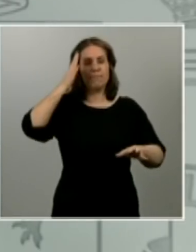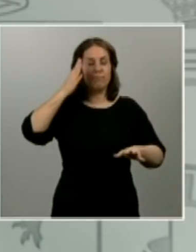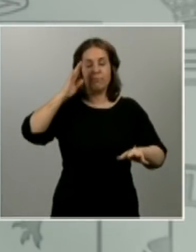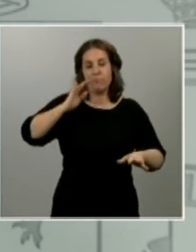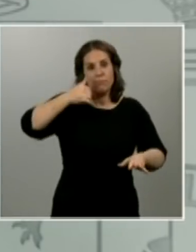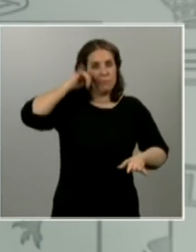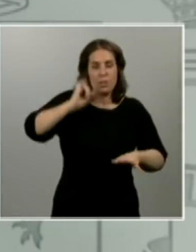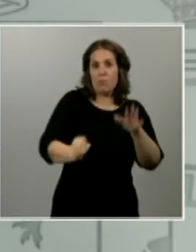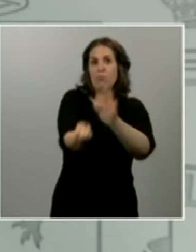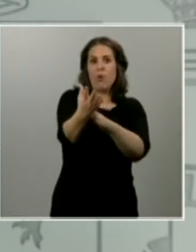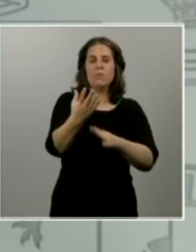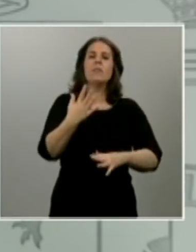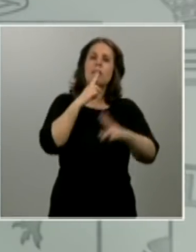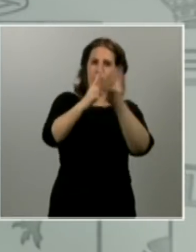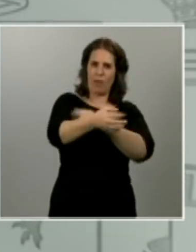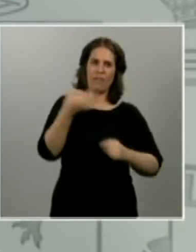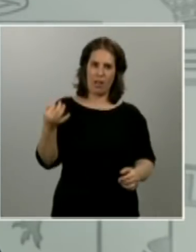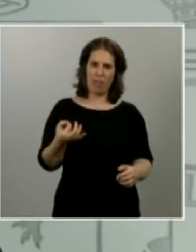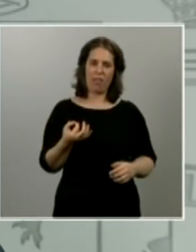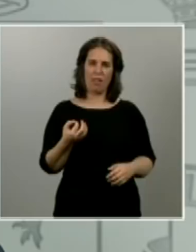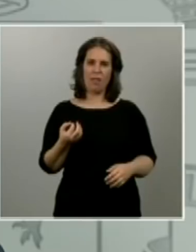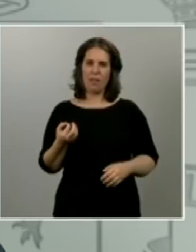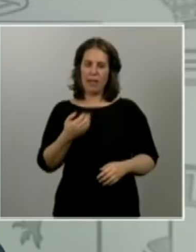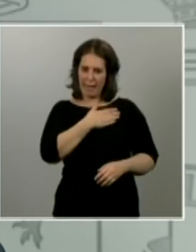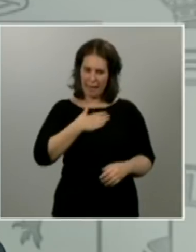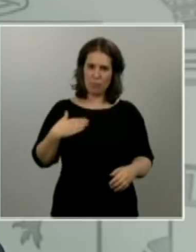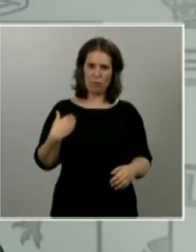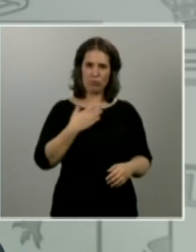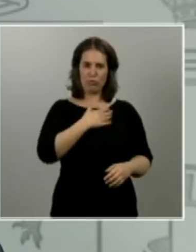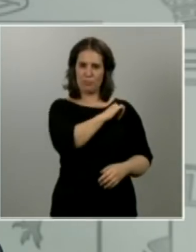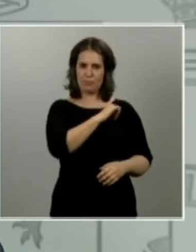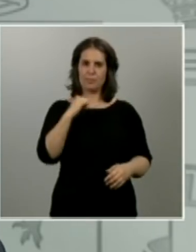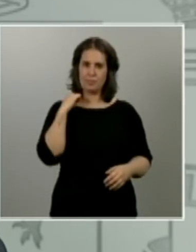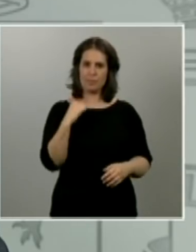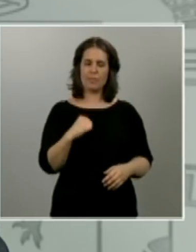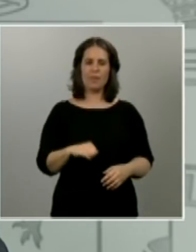partir de ahí vamos a garantizar pues lógicamente a medida de nuestras posibilidades